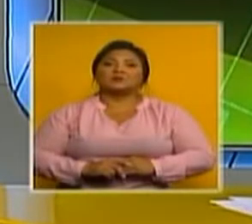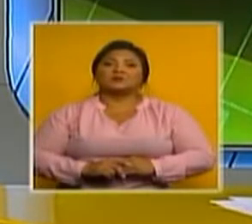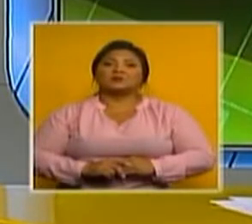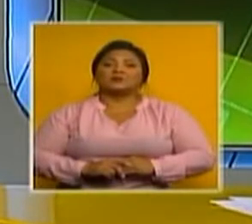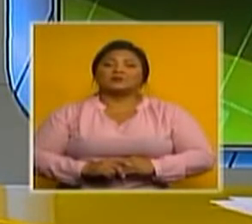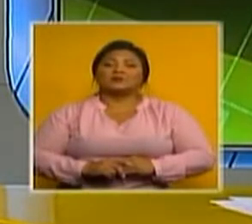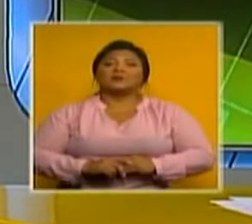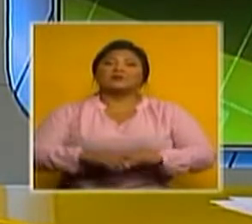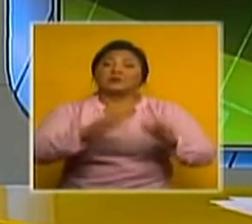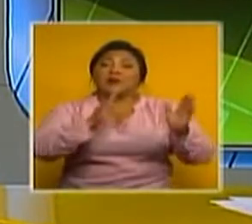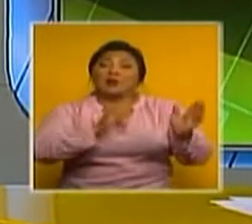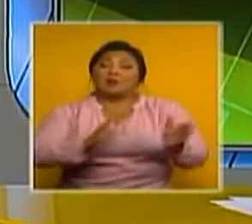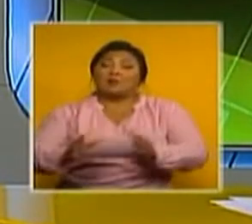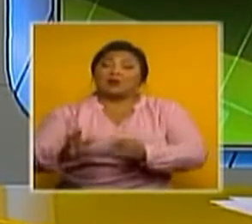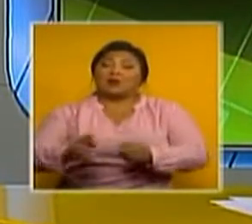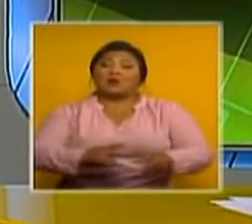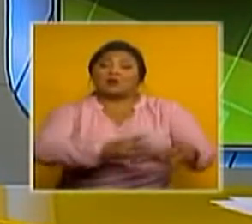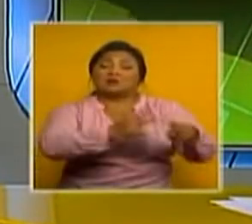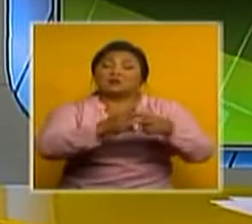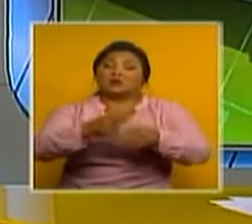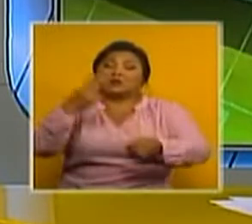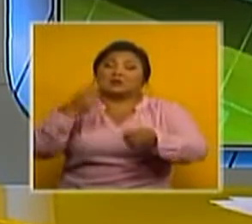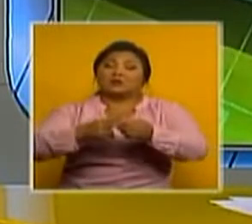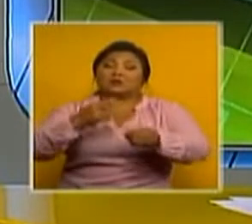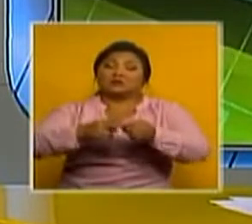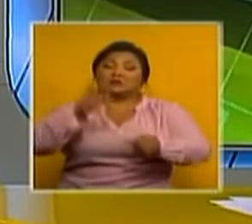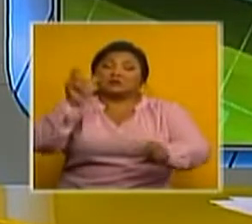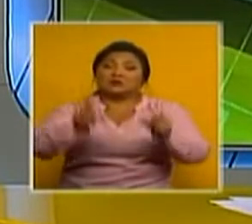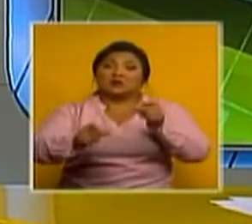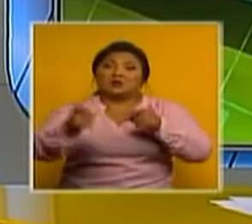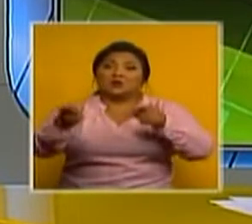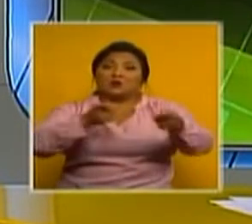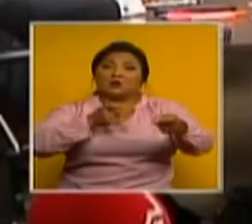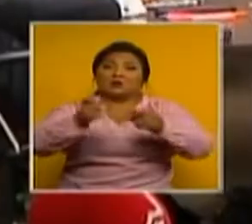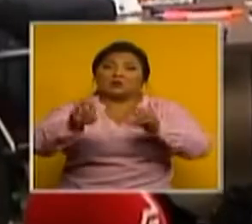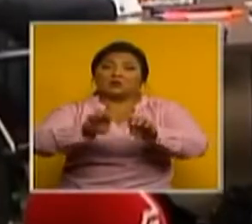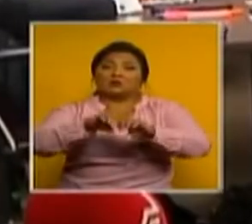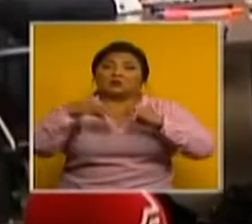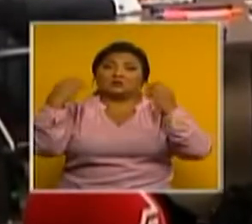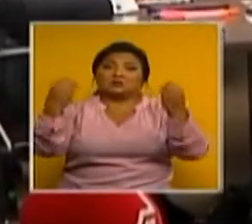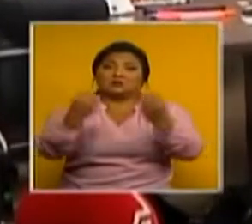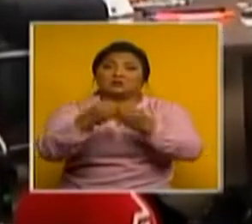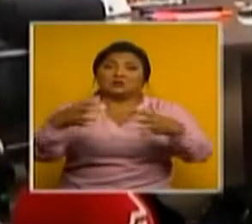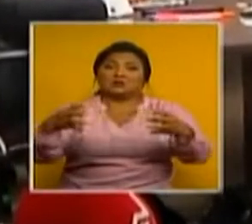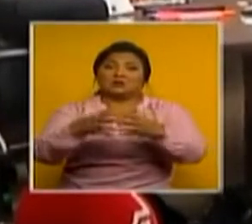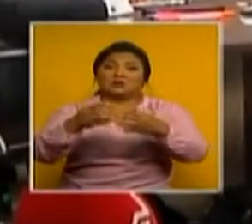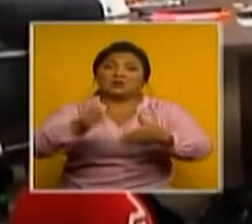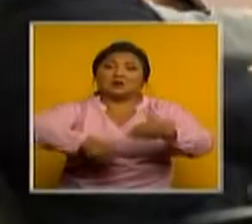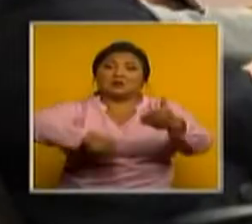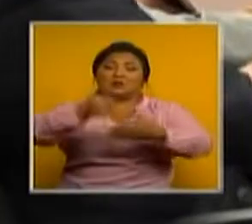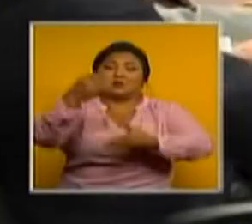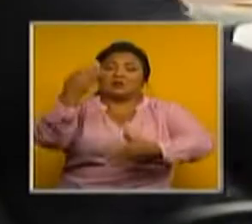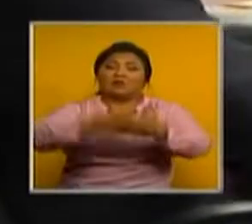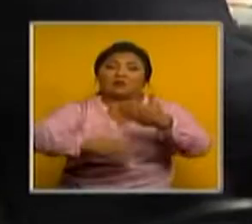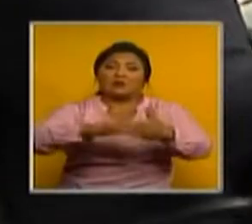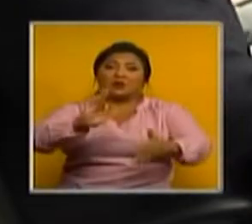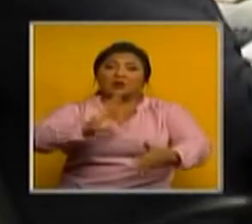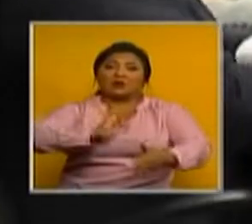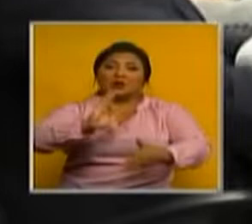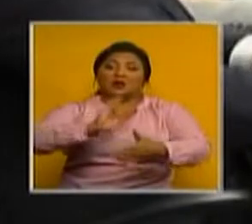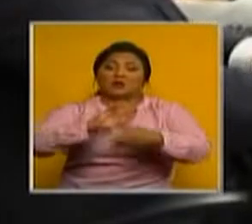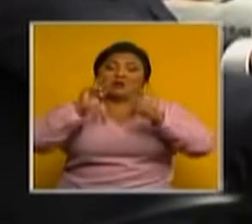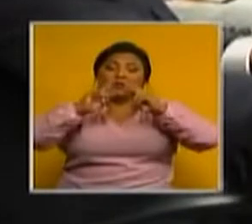El Pleno del Consejo de Participación Ciudadana y Control Social Transitorio aprobó el informe técnico de